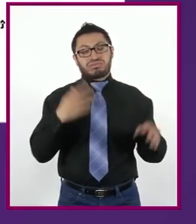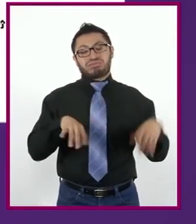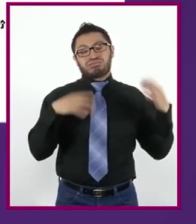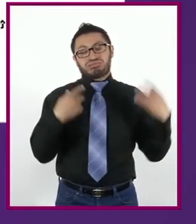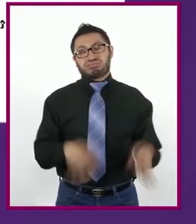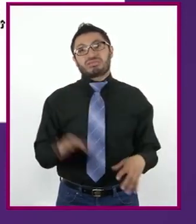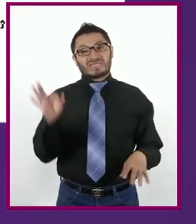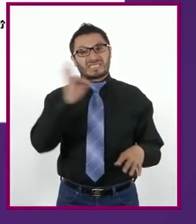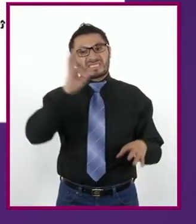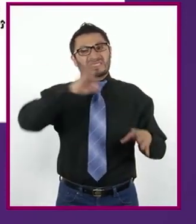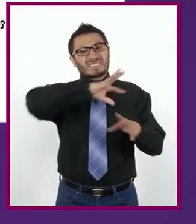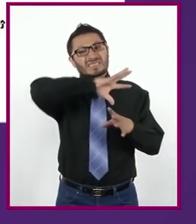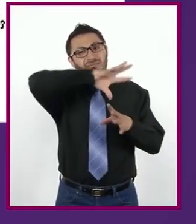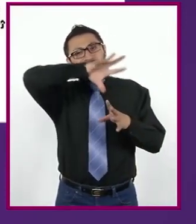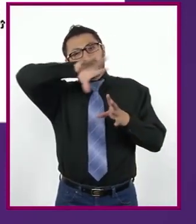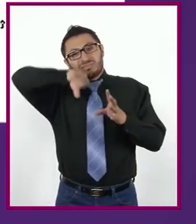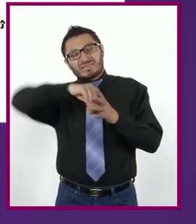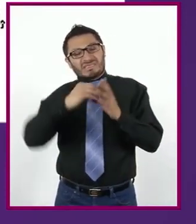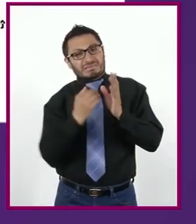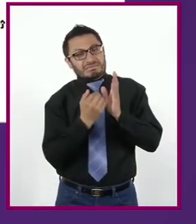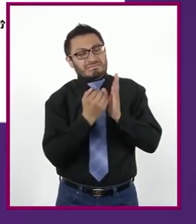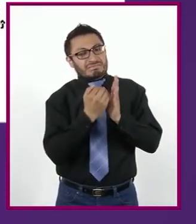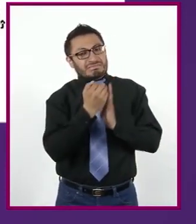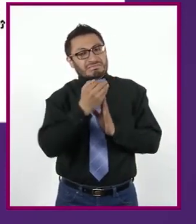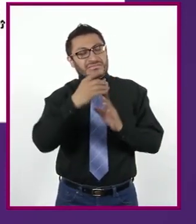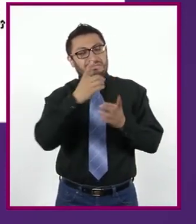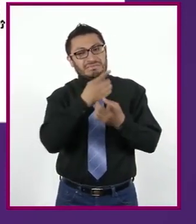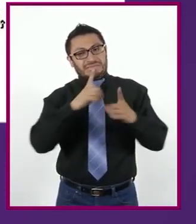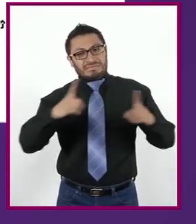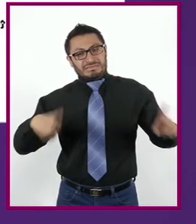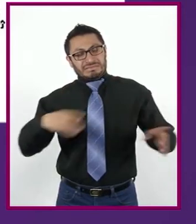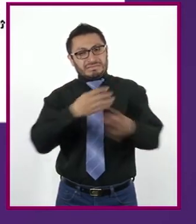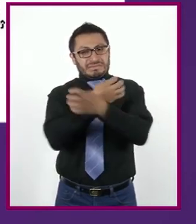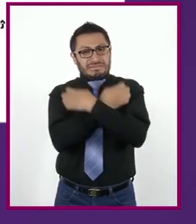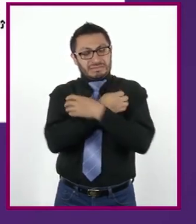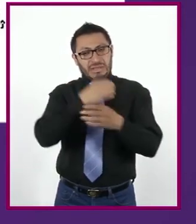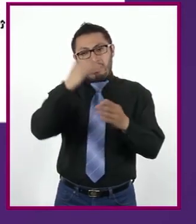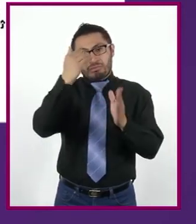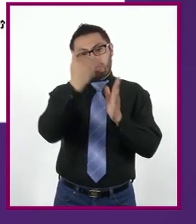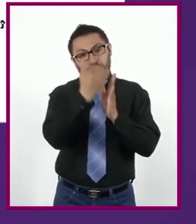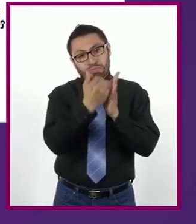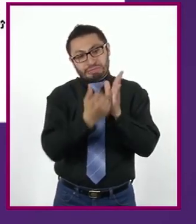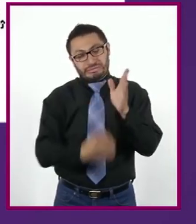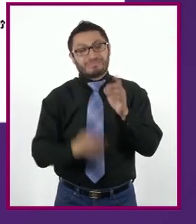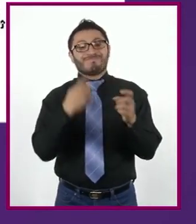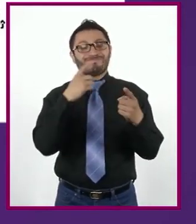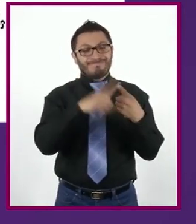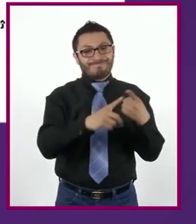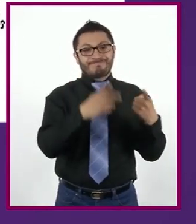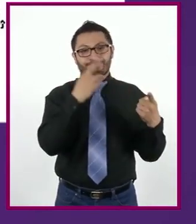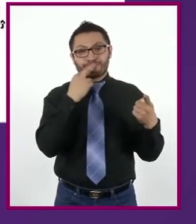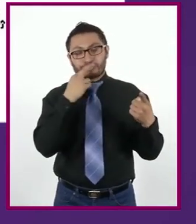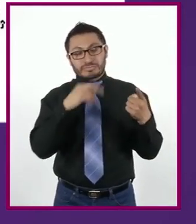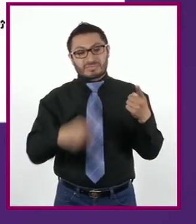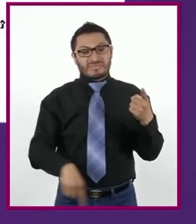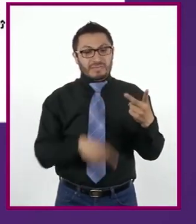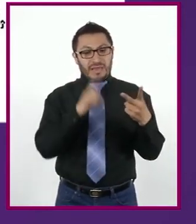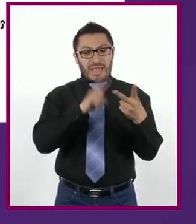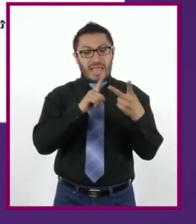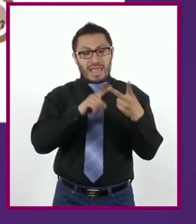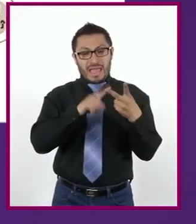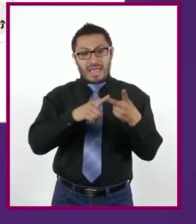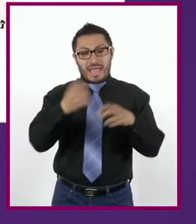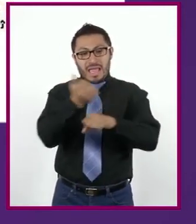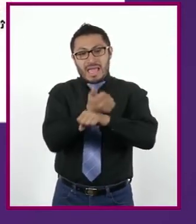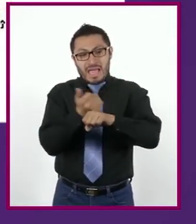país tiene un nivel de desarrollo educativo bajo, que son las manchas rojas, y un nivel de desarrollo educativo medio